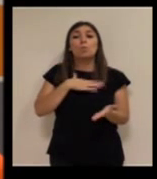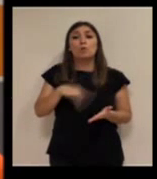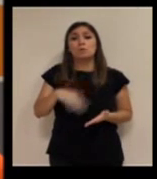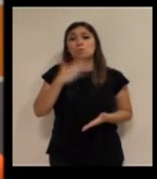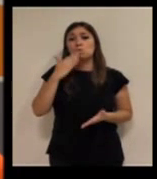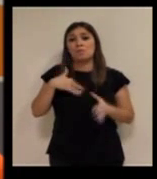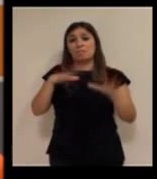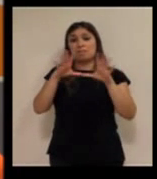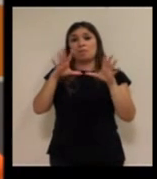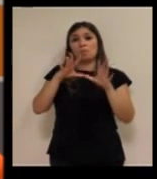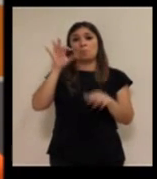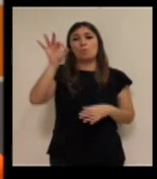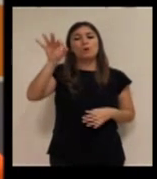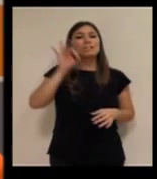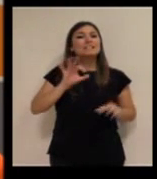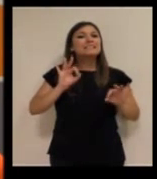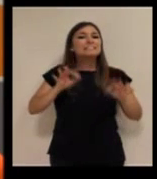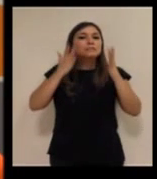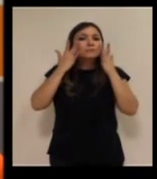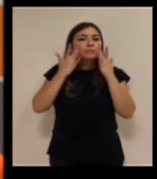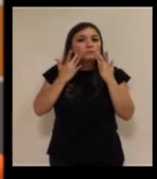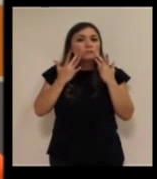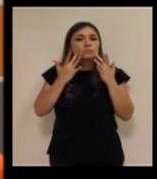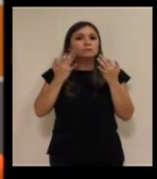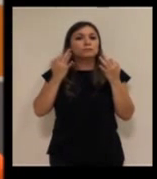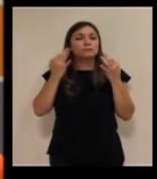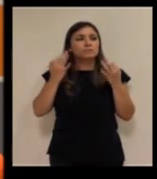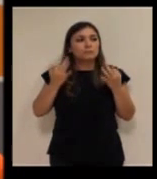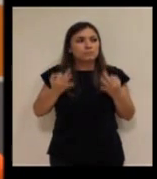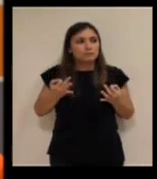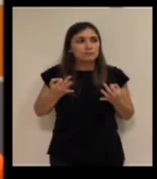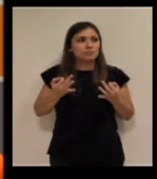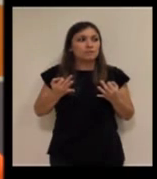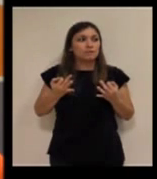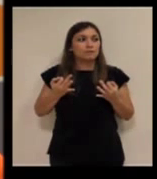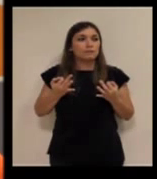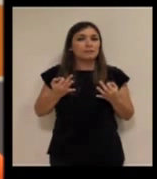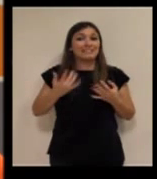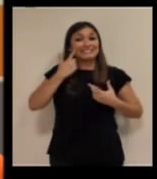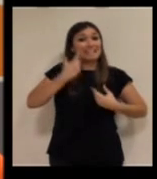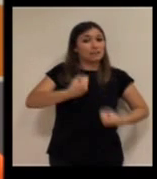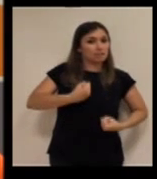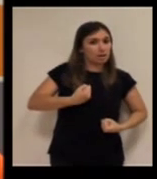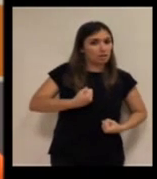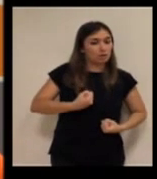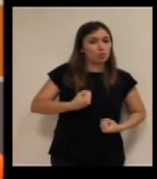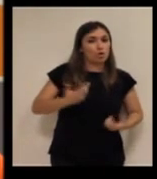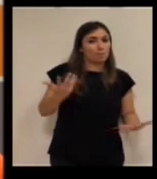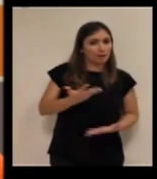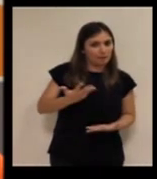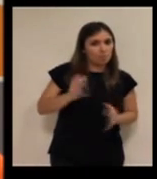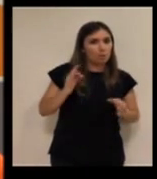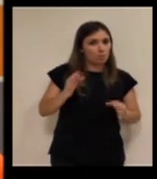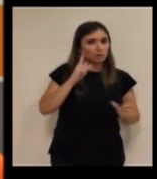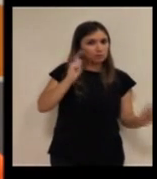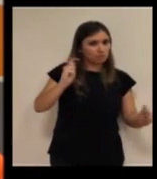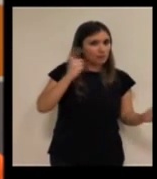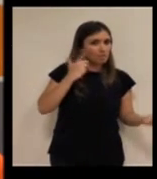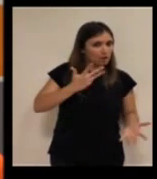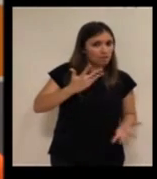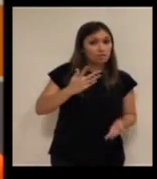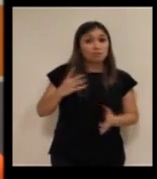la teleasistencia puede ser en torno a un 10% lo que es la parte más sanitaria digamos o de